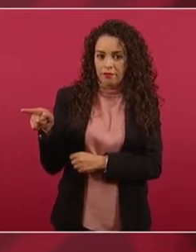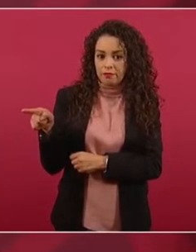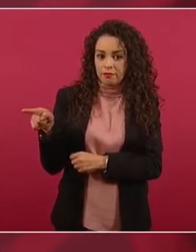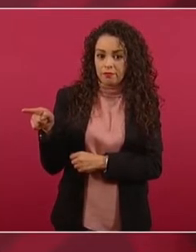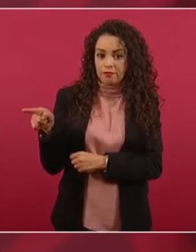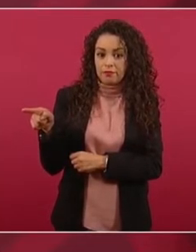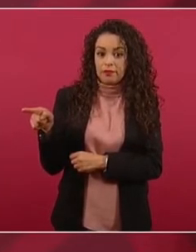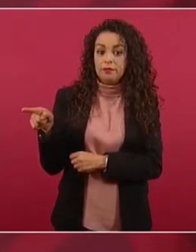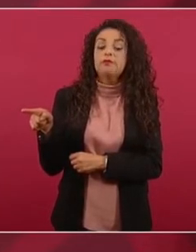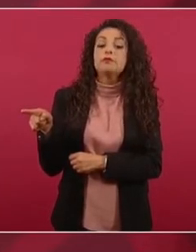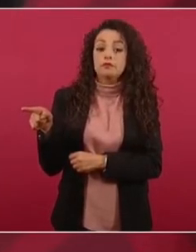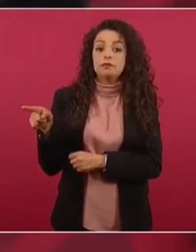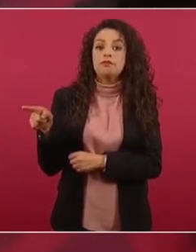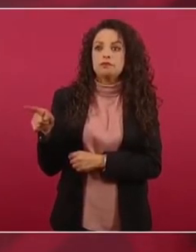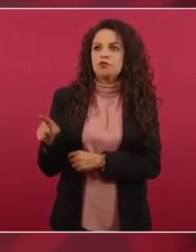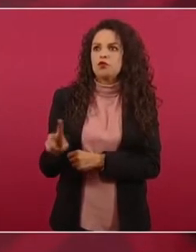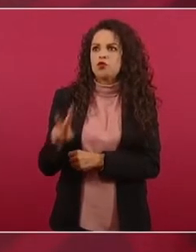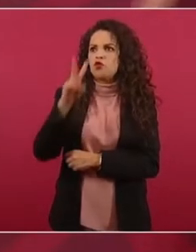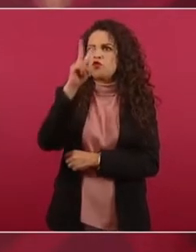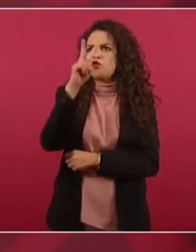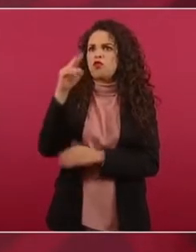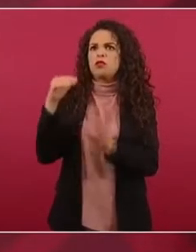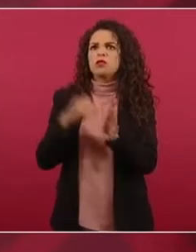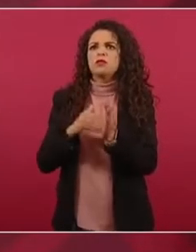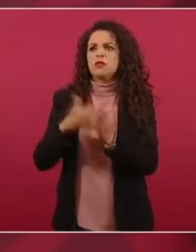más de dos mil hectáreas